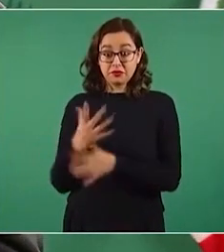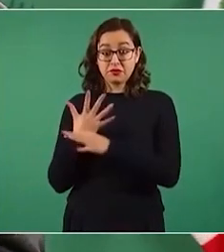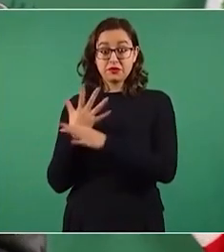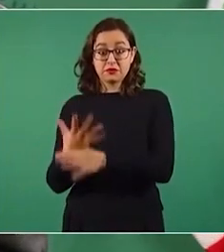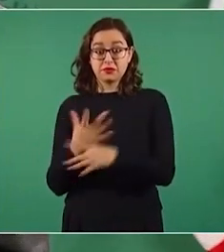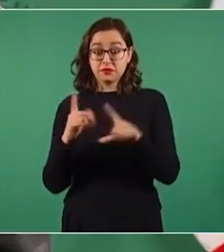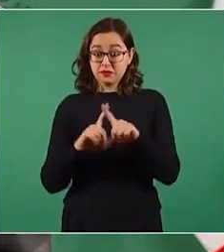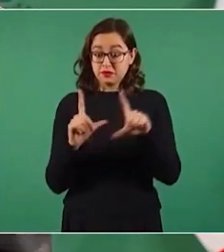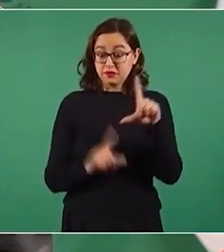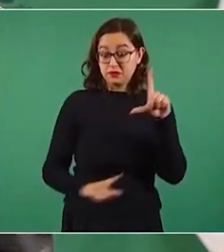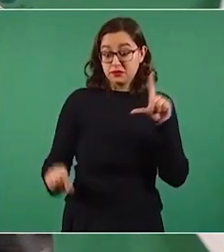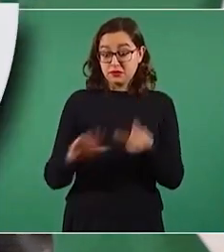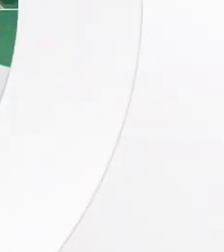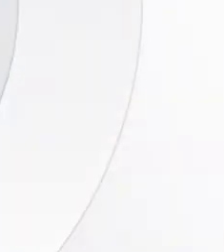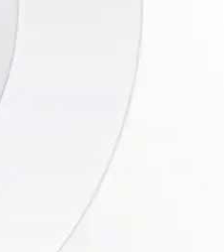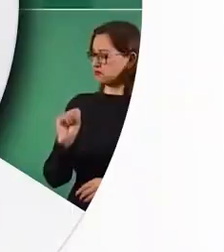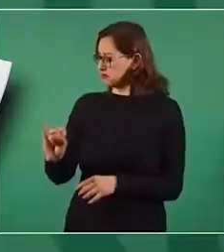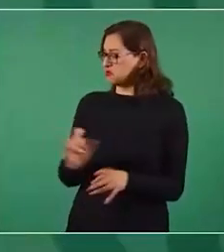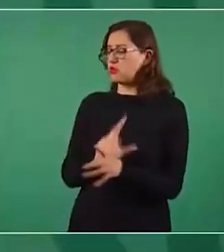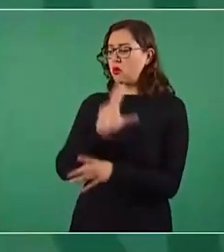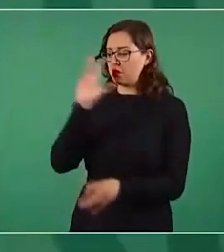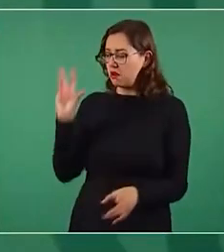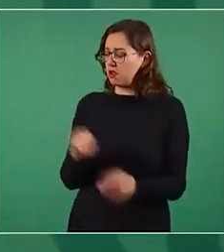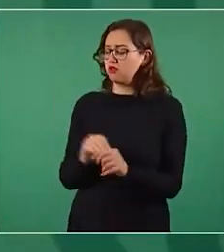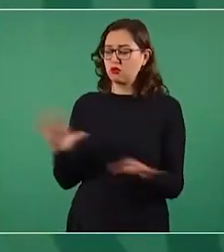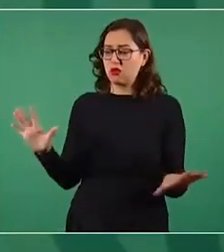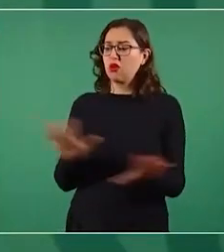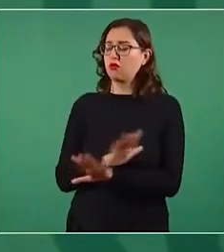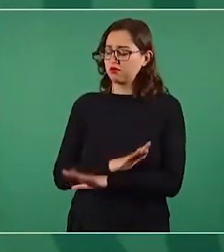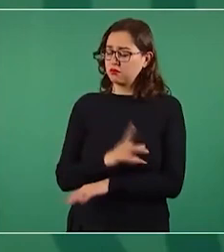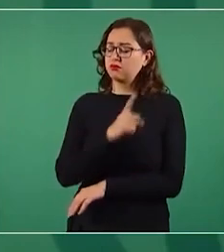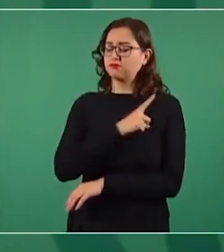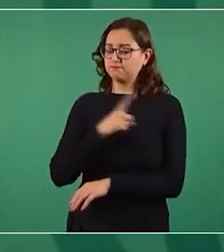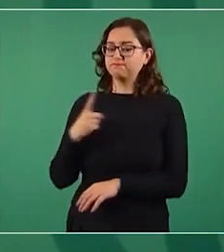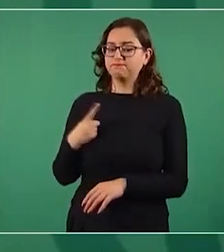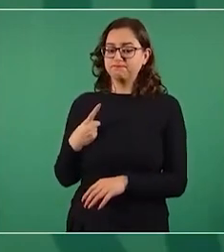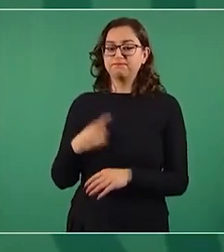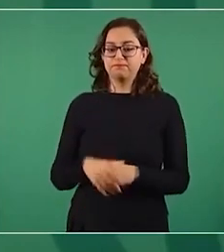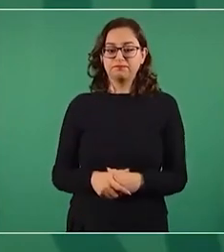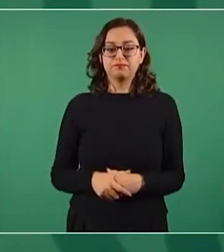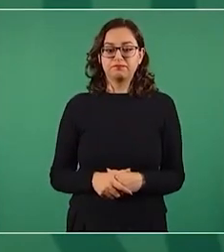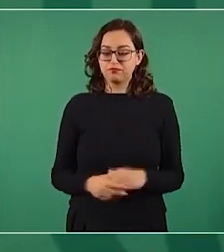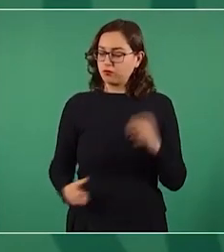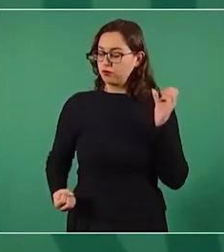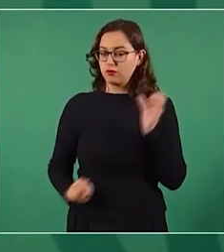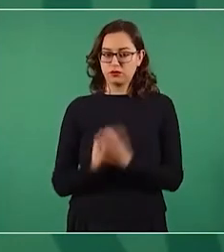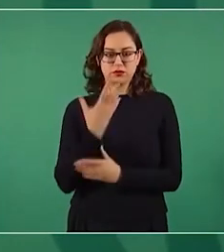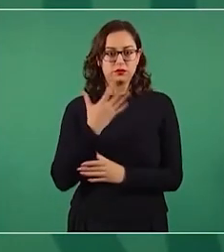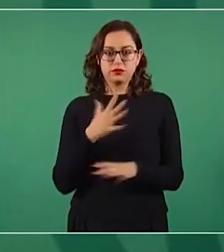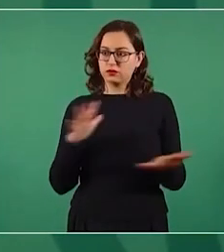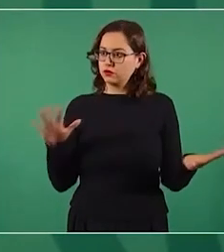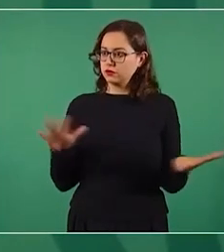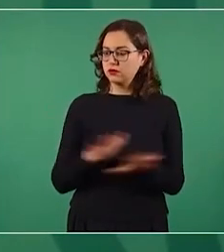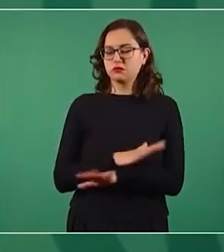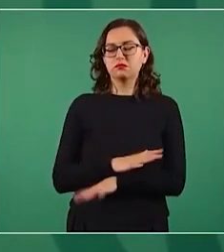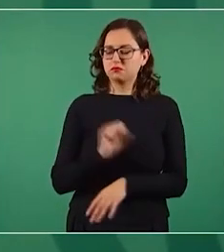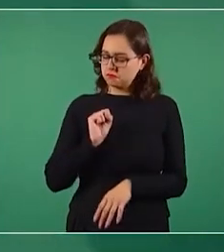me eligieron. Cambio completo, renovación tajante.